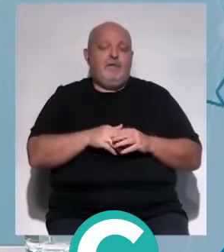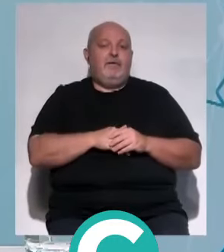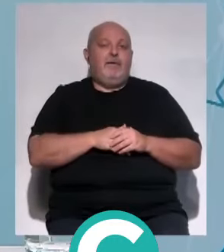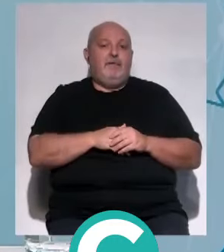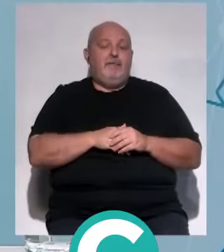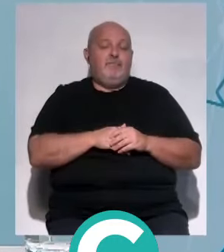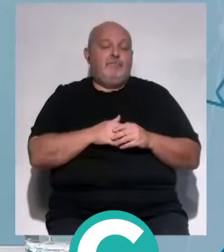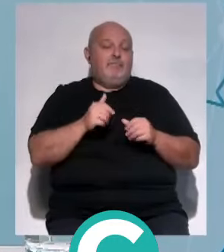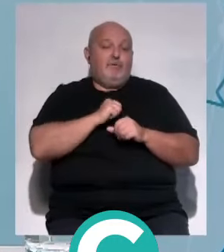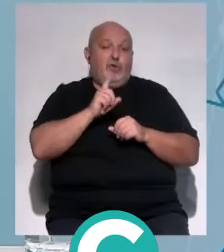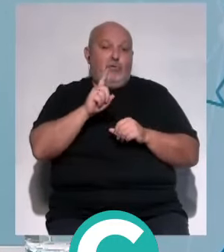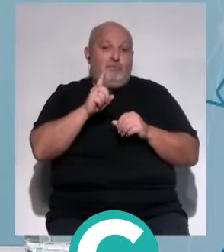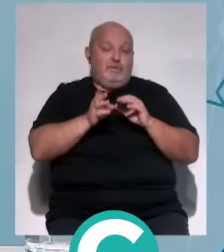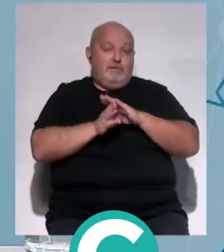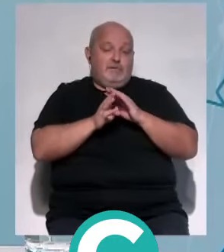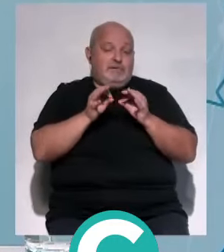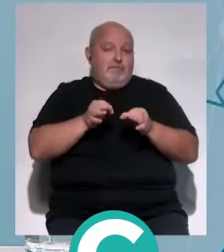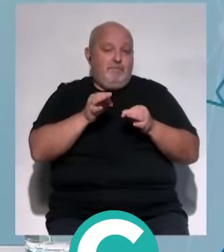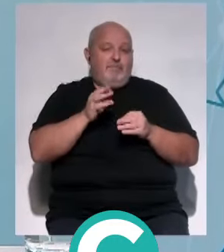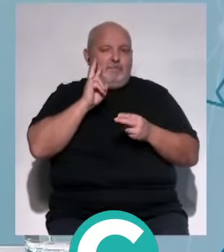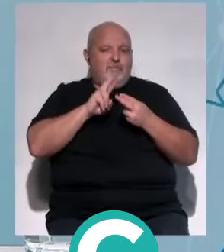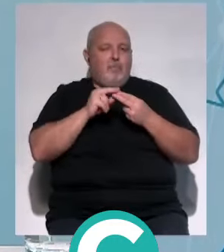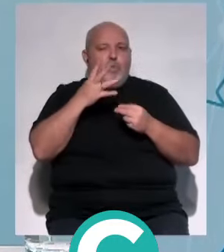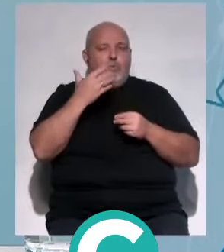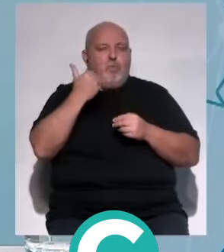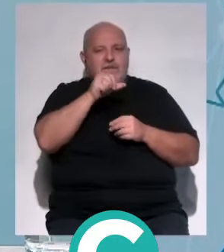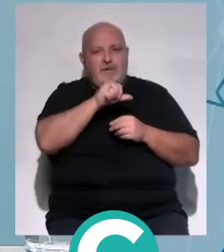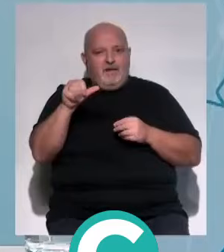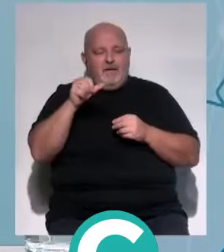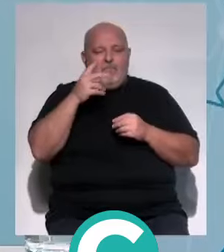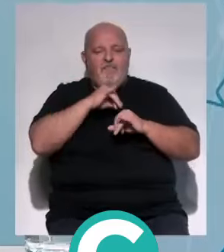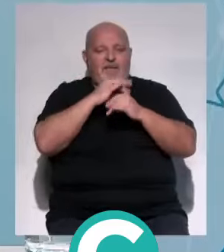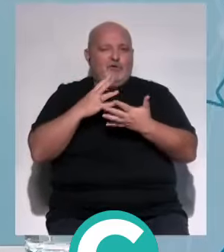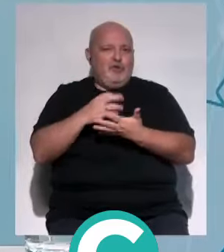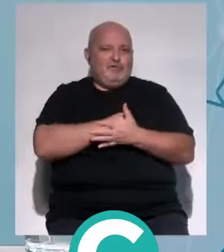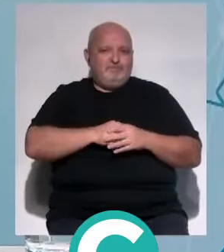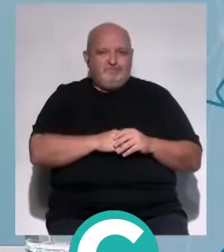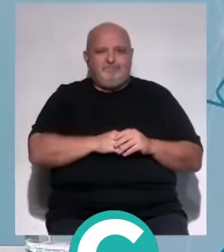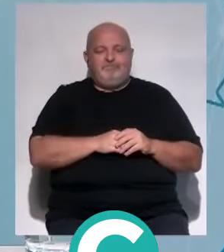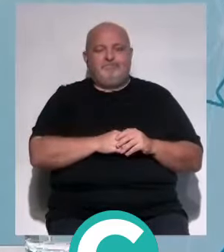que no nos abandonen. Ahí estaremos. Pasen una buena semana. Sean muy felices.